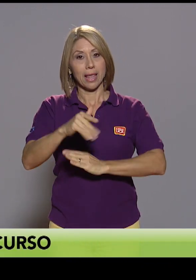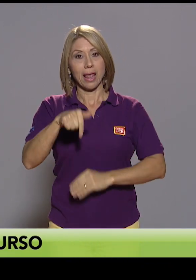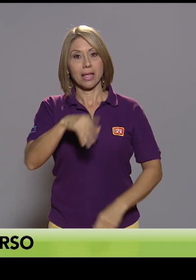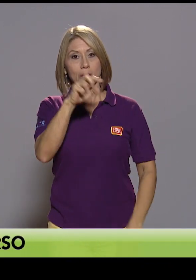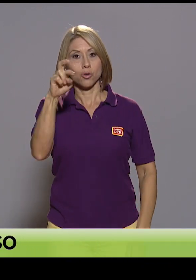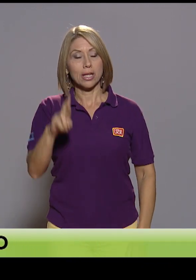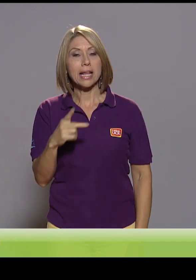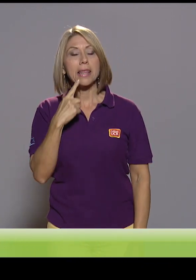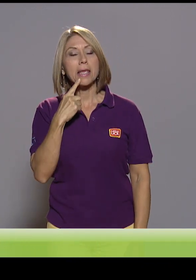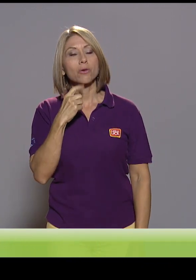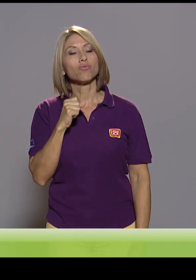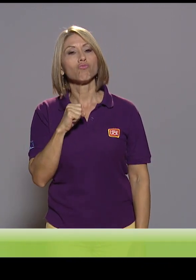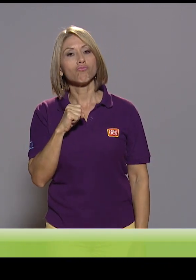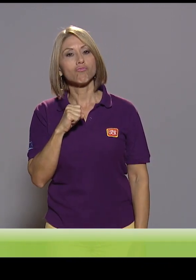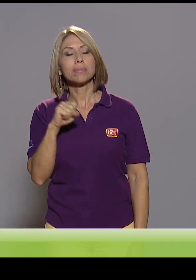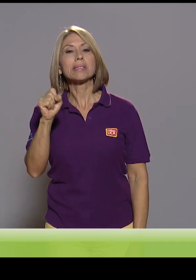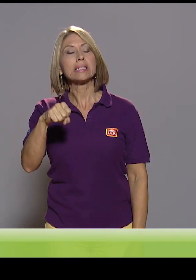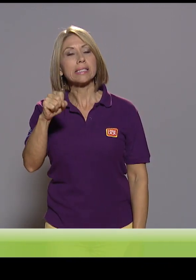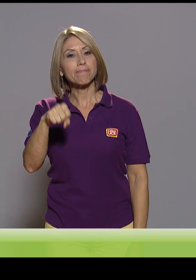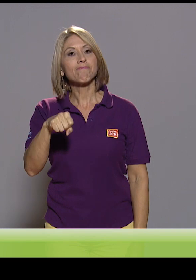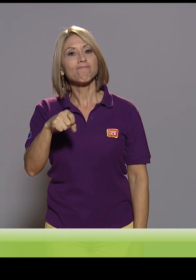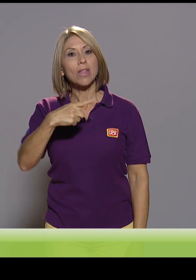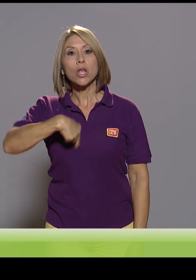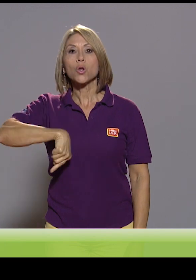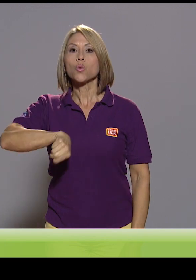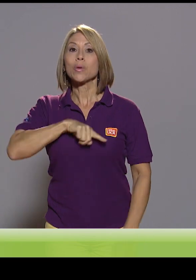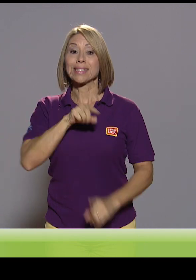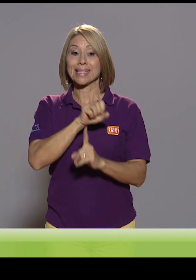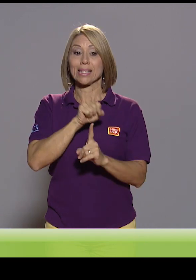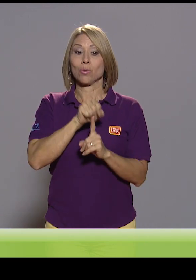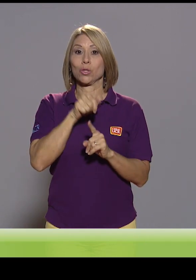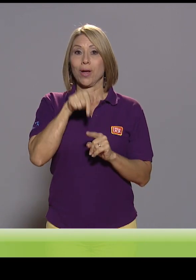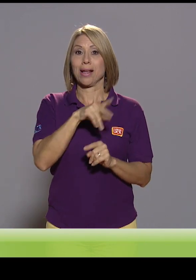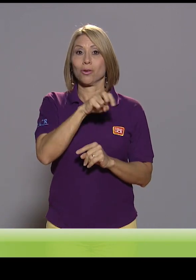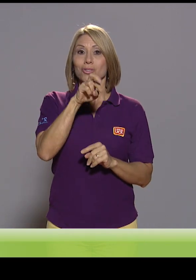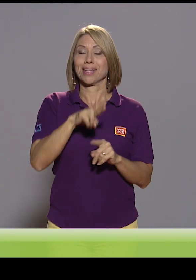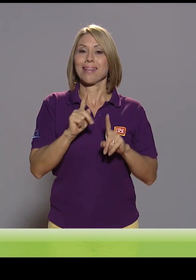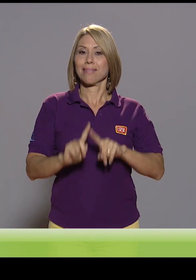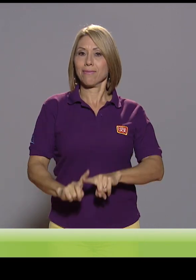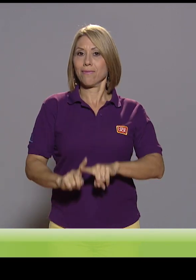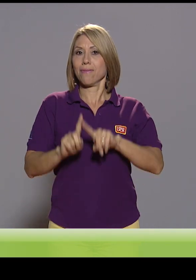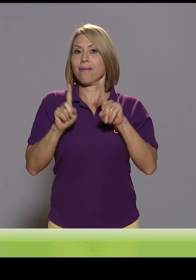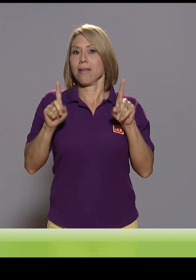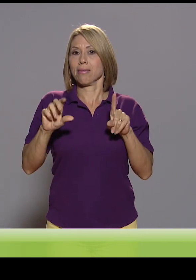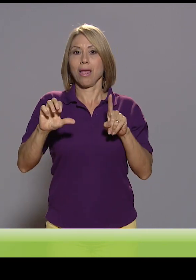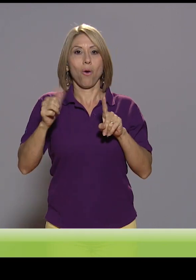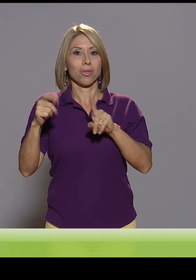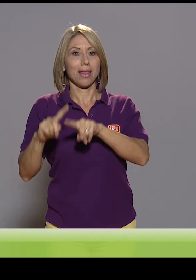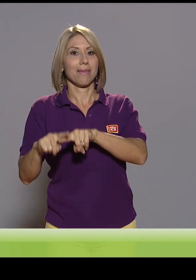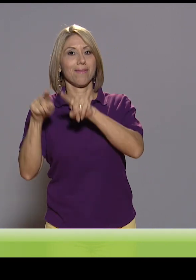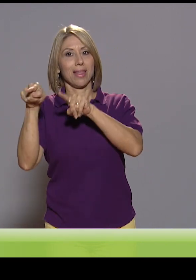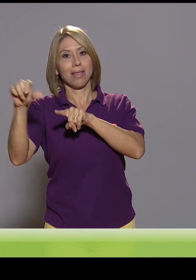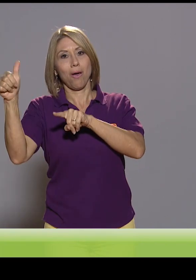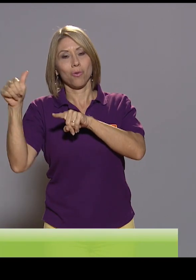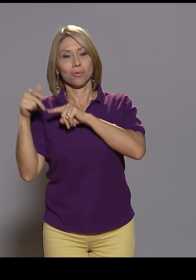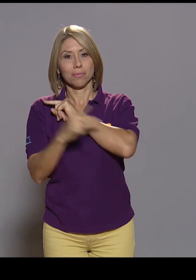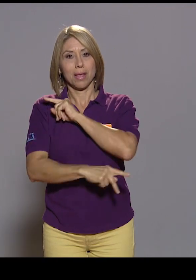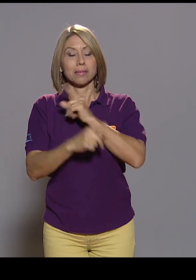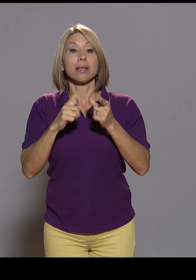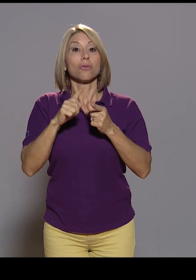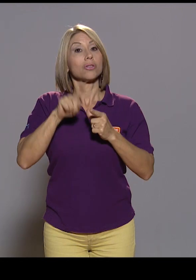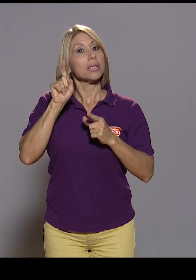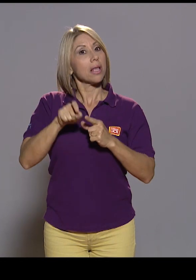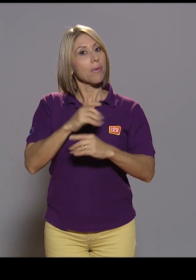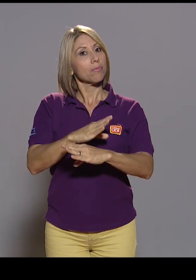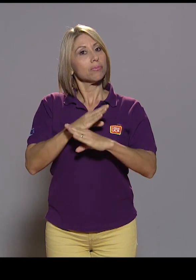dijeron, sí, también nuestra realidad es otra y hay que hacerla valer, por supuesto. Sí, y